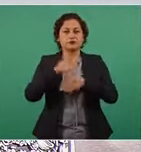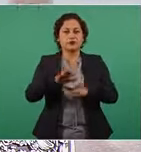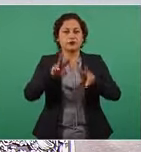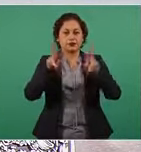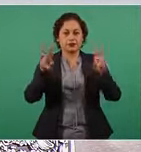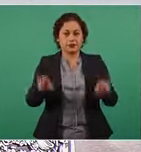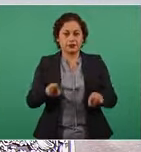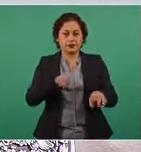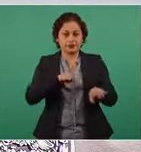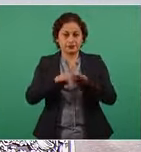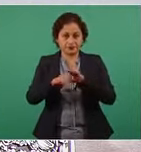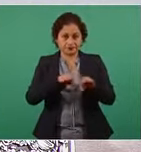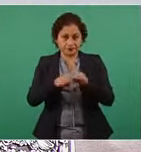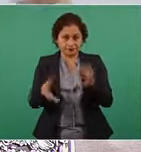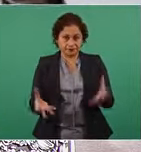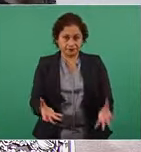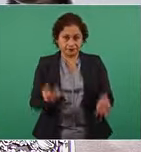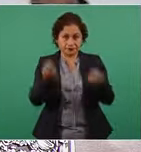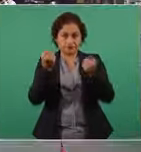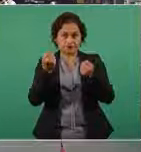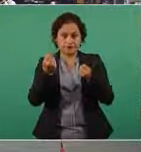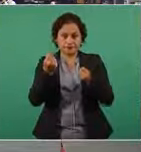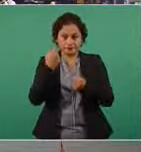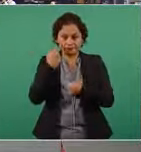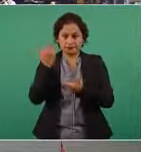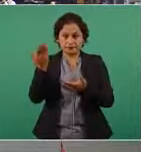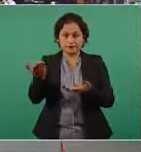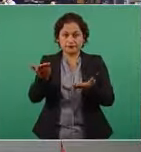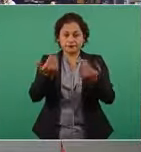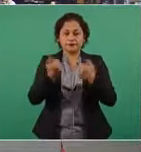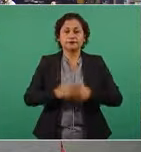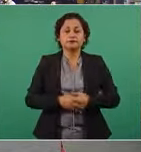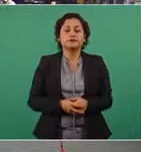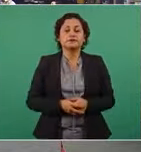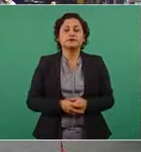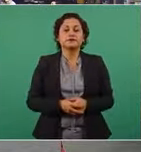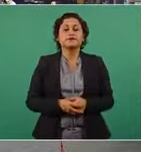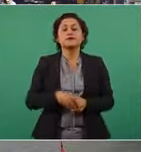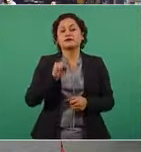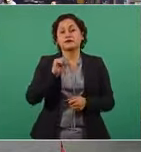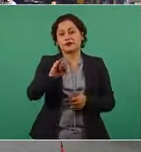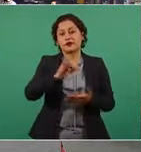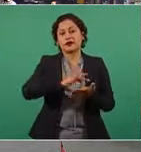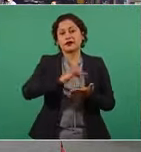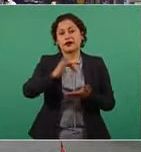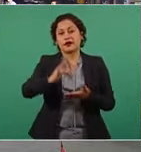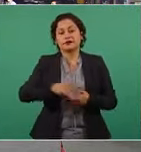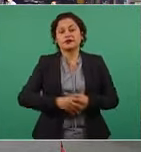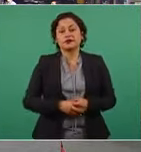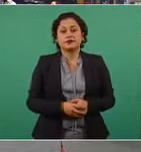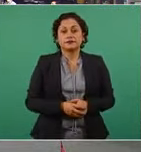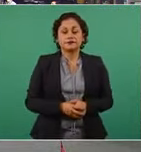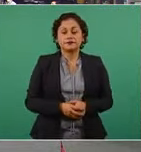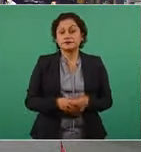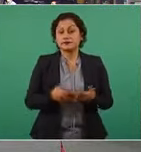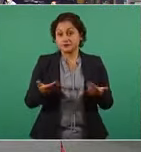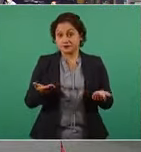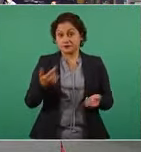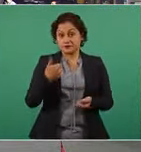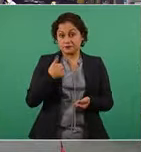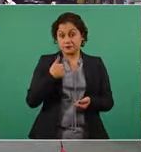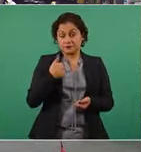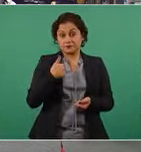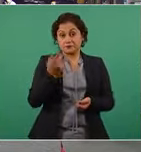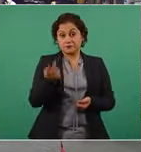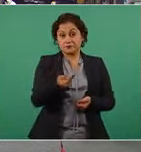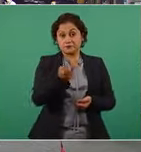en recuperación de empleos. Adelante, vamos. Sí, presidente, muchas gracias. Bueno, precisamente acerca